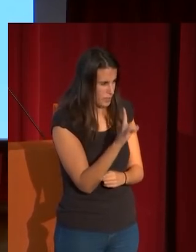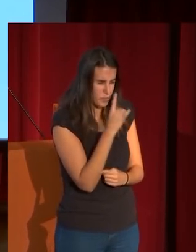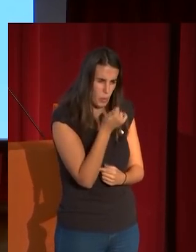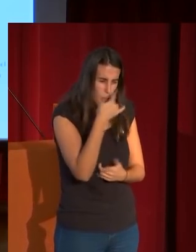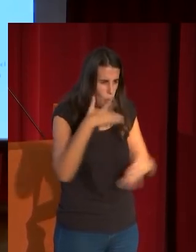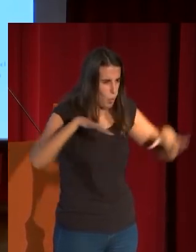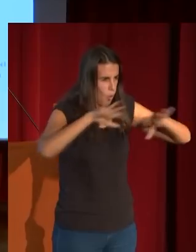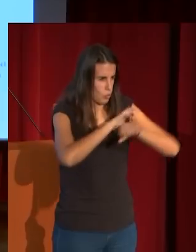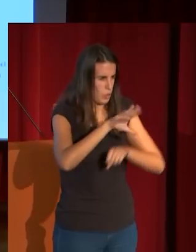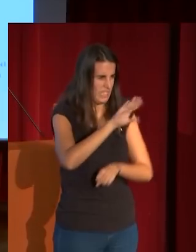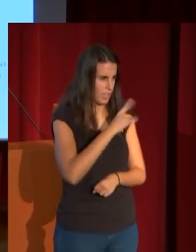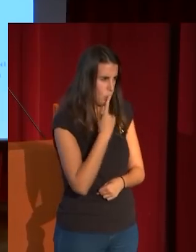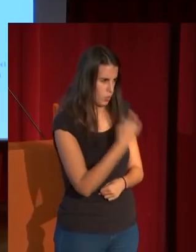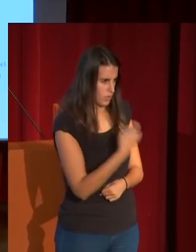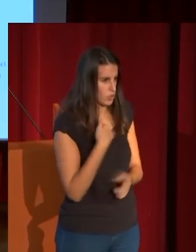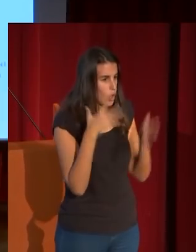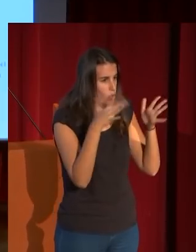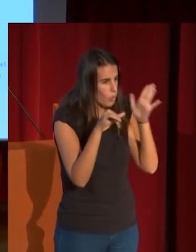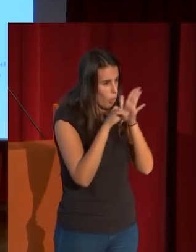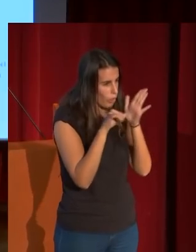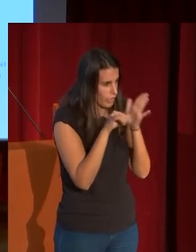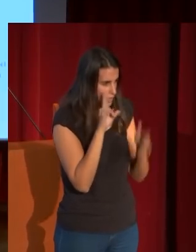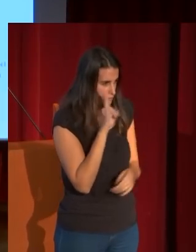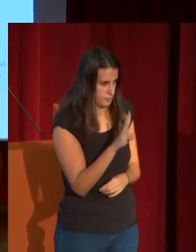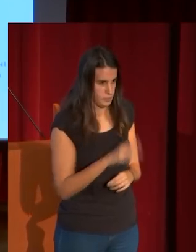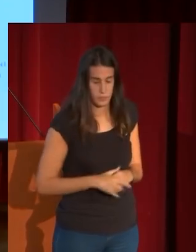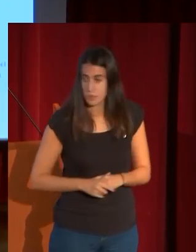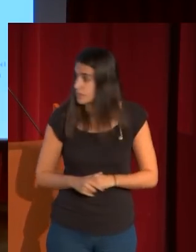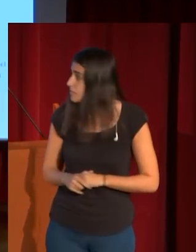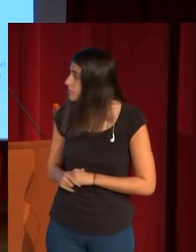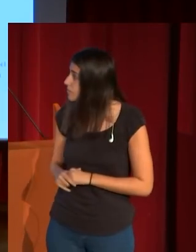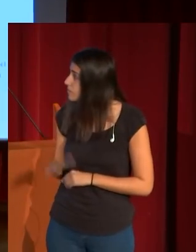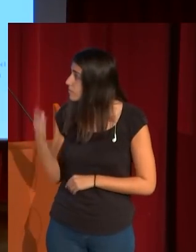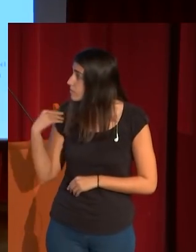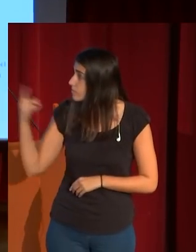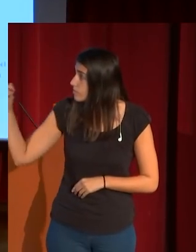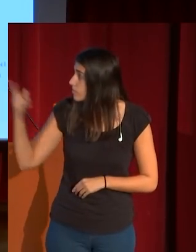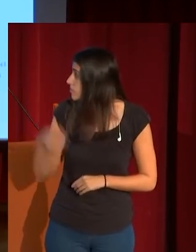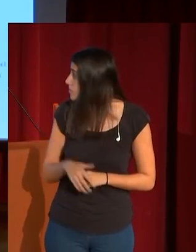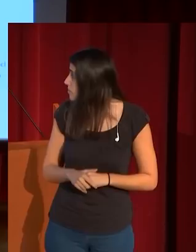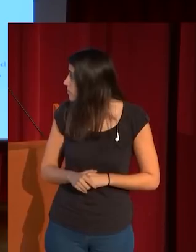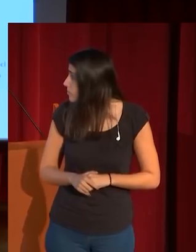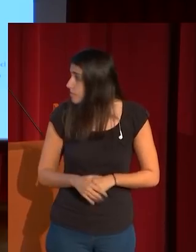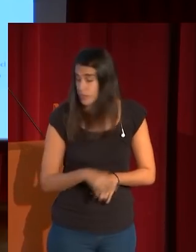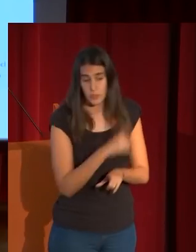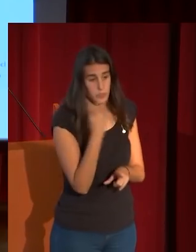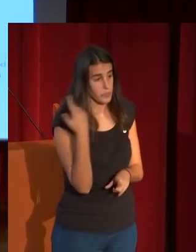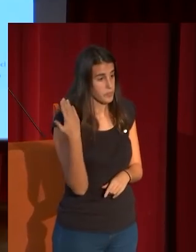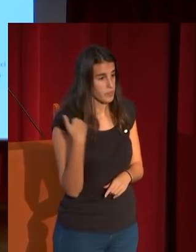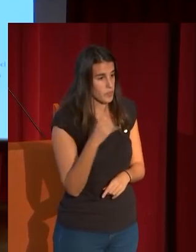vuelve difícil de comprender o como en el tratamiento del dibujo a pluma ya en el último año de su vida